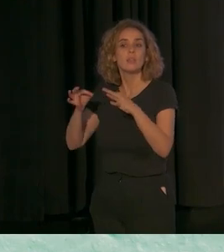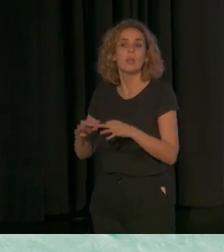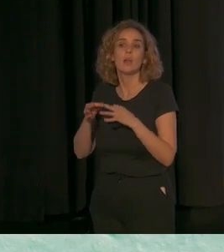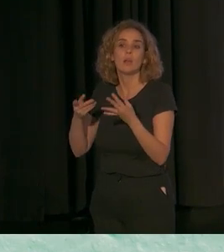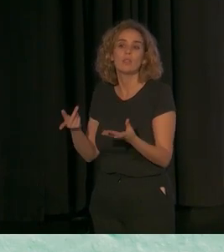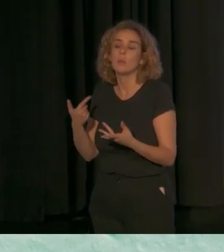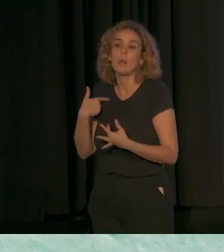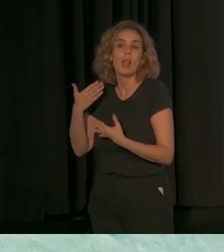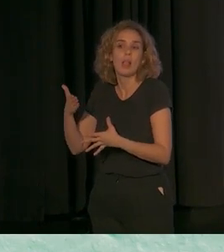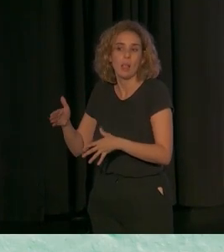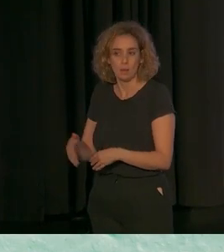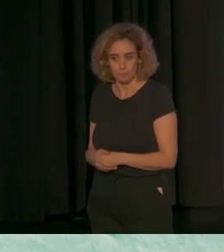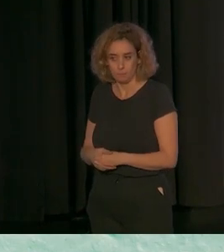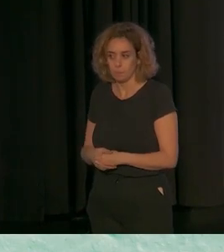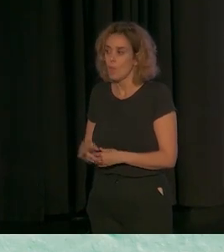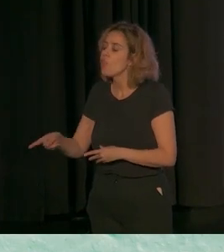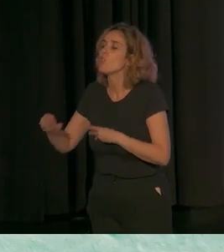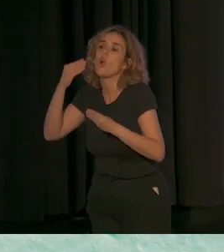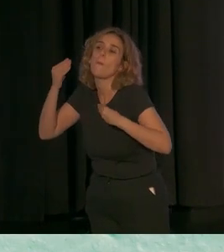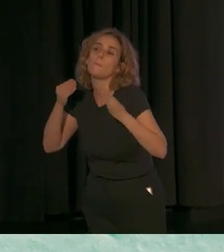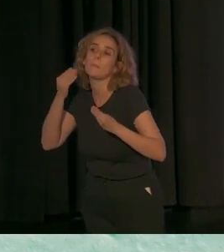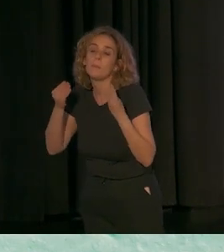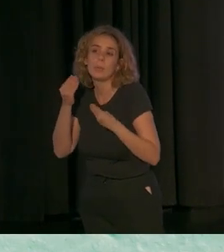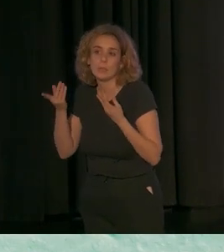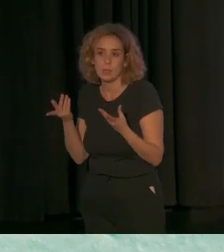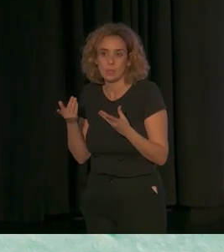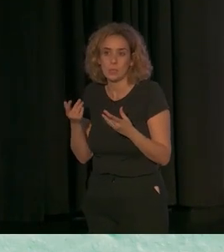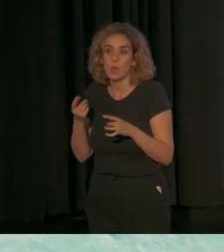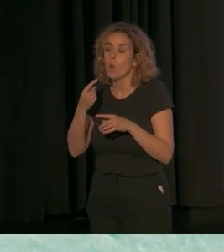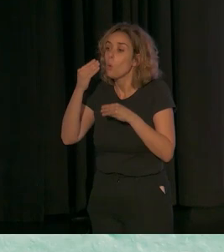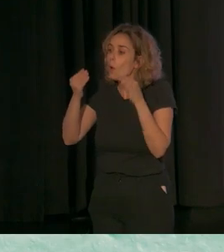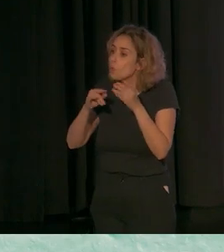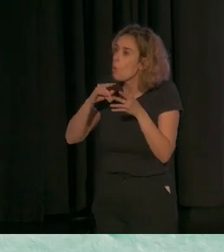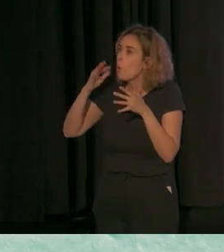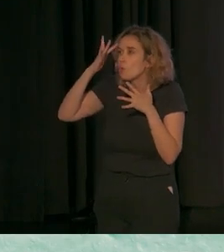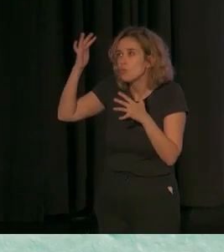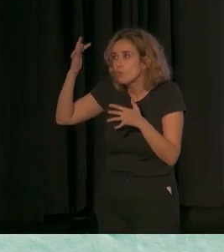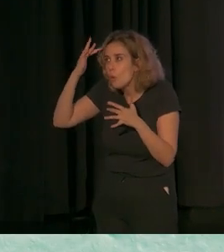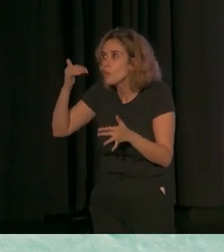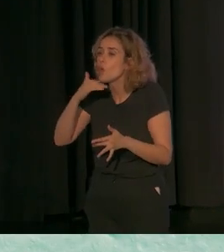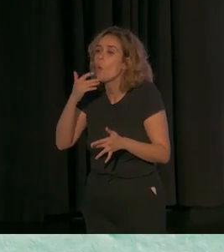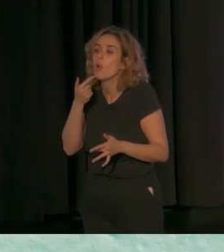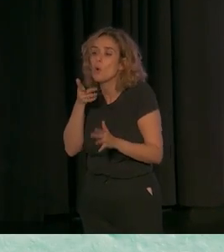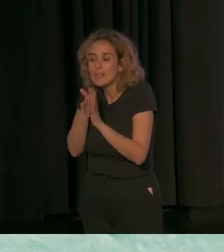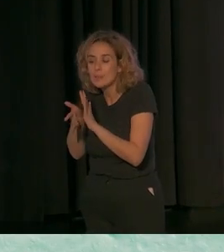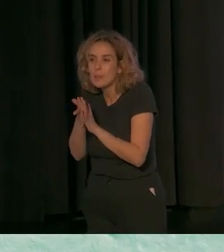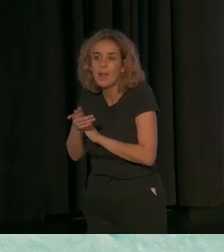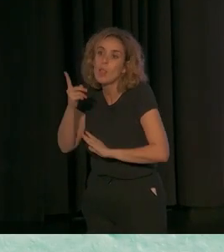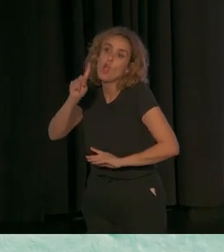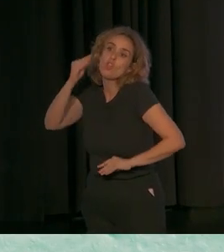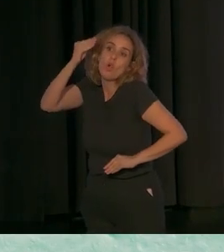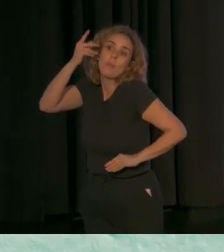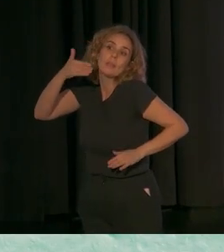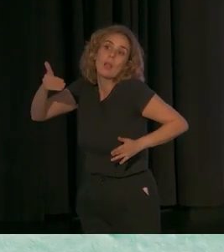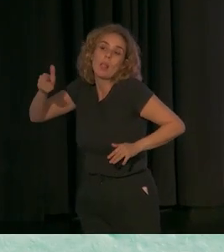limitados. O algunos que les digan no se vaya a pensar que cuando les plantean a veces algún sueño bueno, sí, pero no sé. decir,